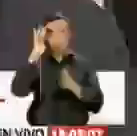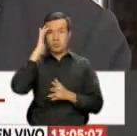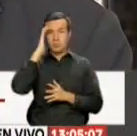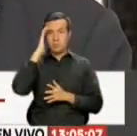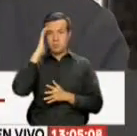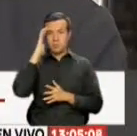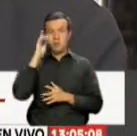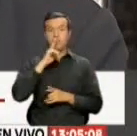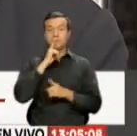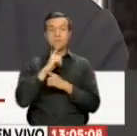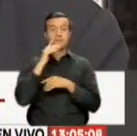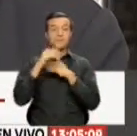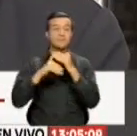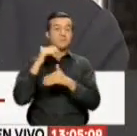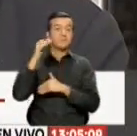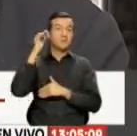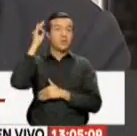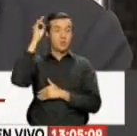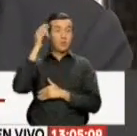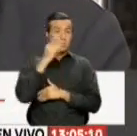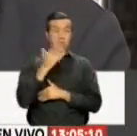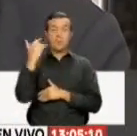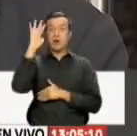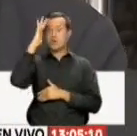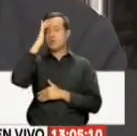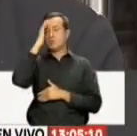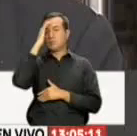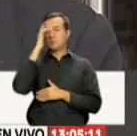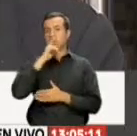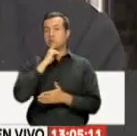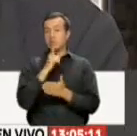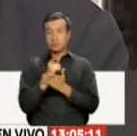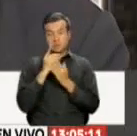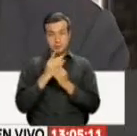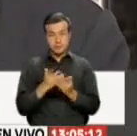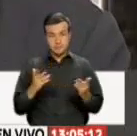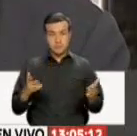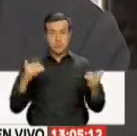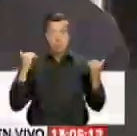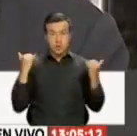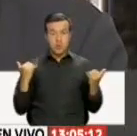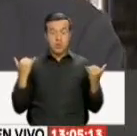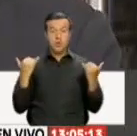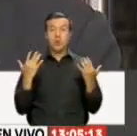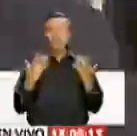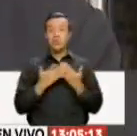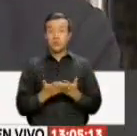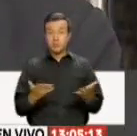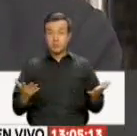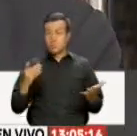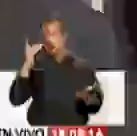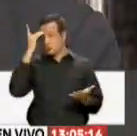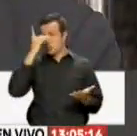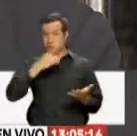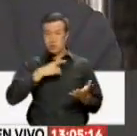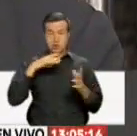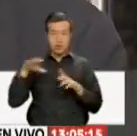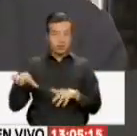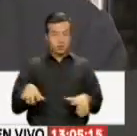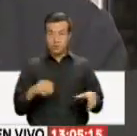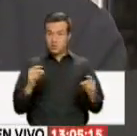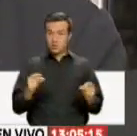lo que se nos viene a futuro preocupa aún más todavía, porque hoy estamos como estamos y si no tomamos acciones inmediatas,